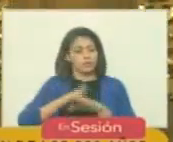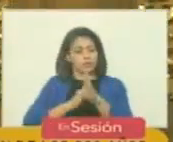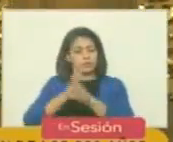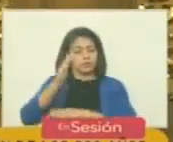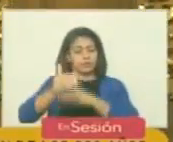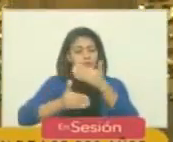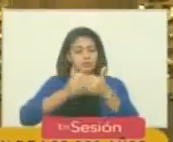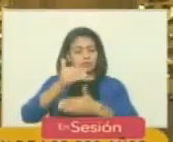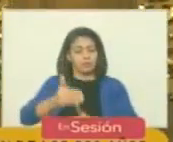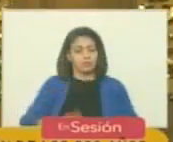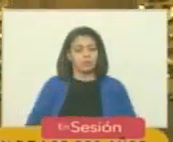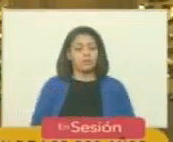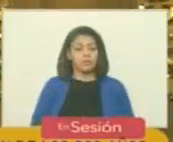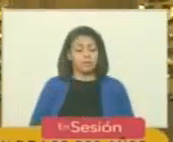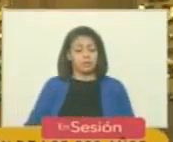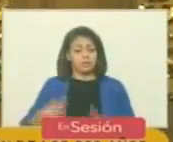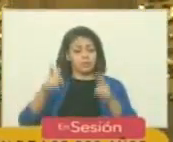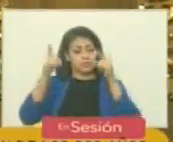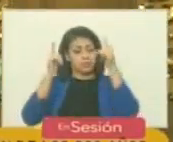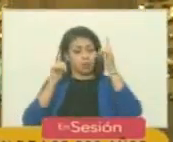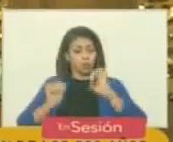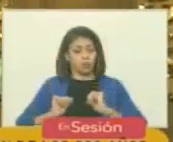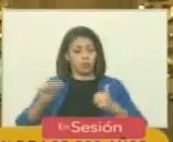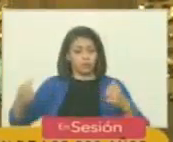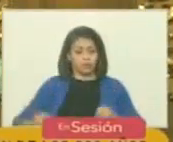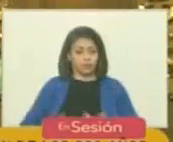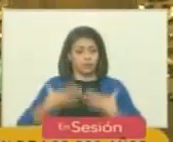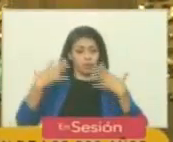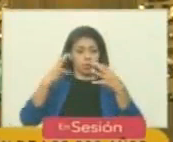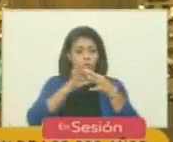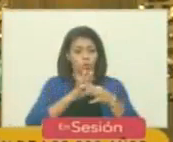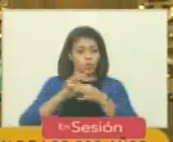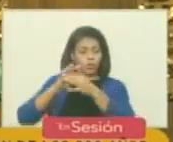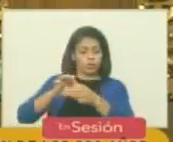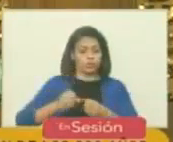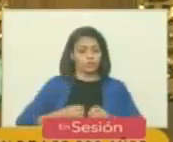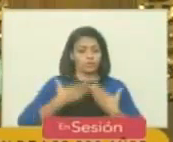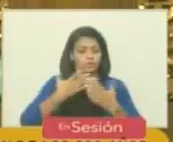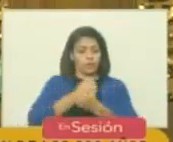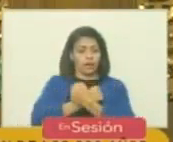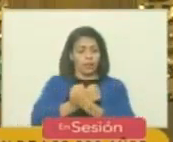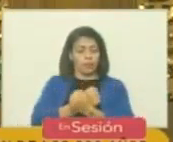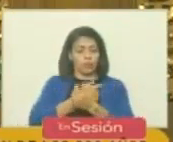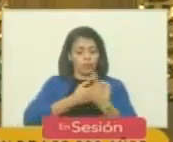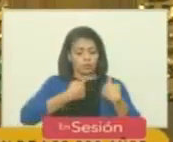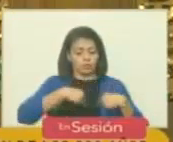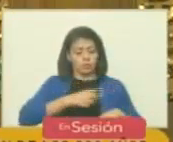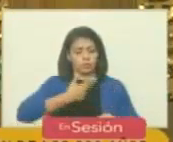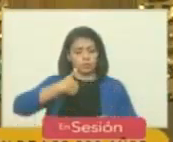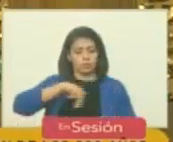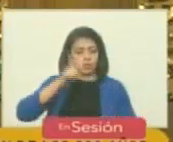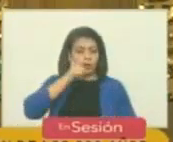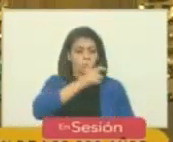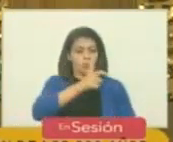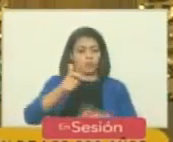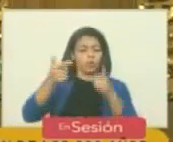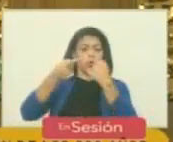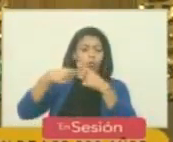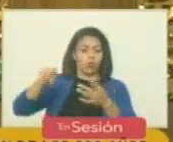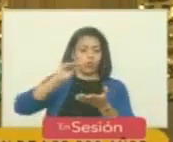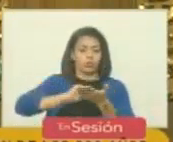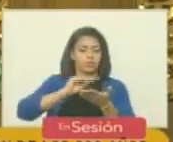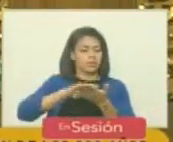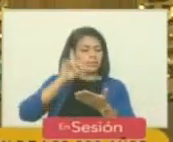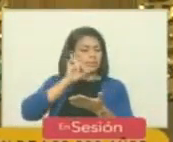avanzando Chávez avivó la llama de la unión encendida en el amor que regó en los corazones de nuestros pueblos y otra vez la